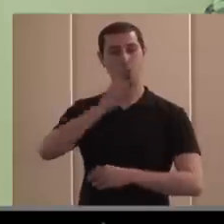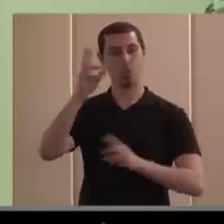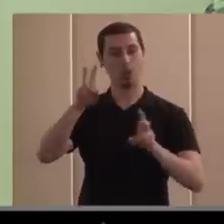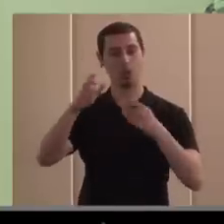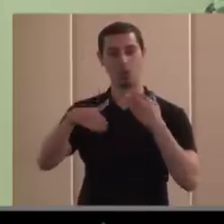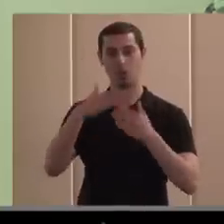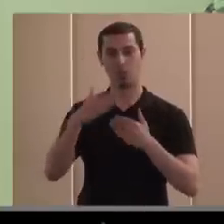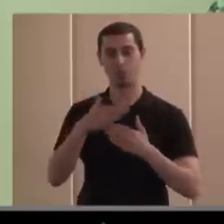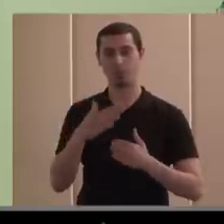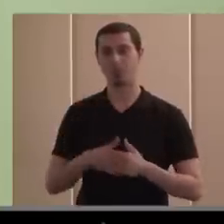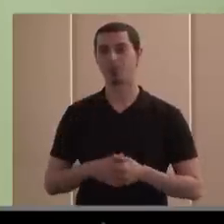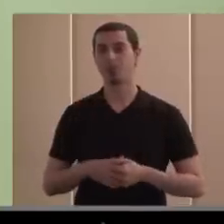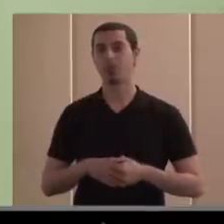desarrollo